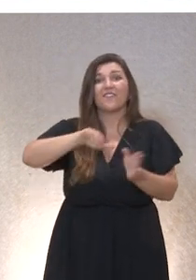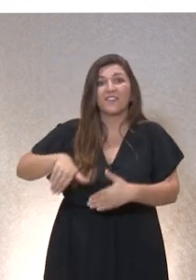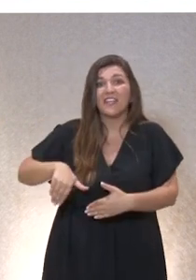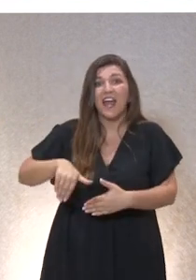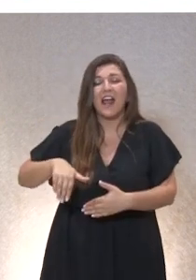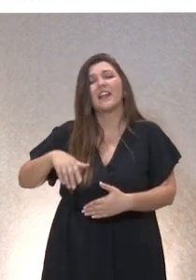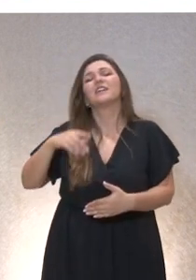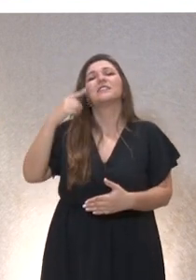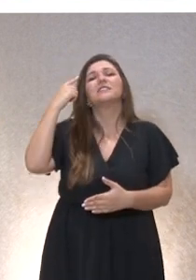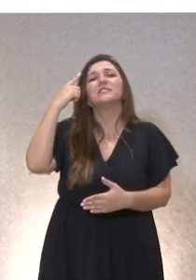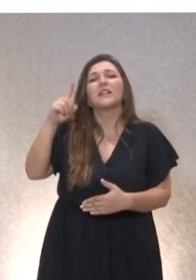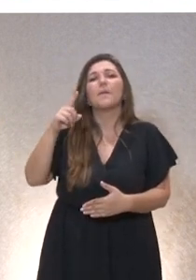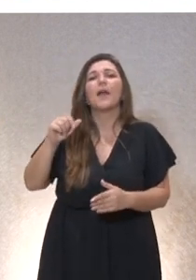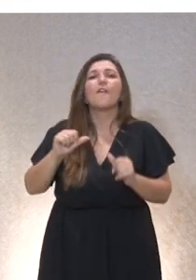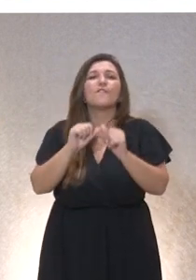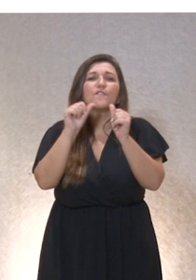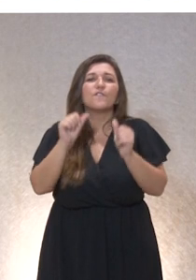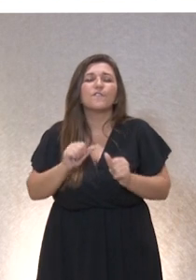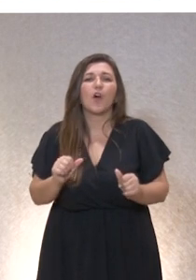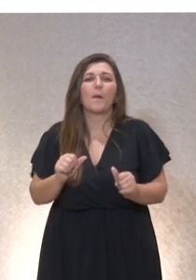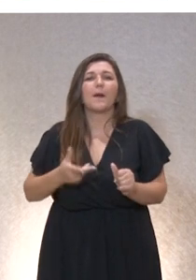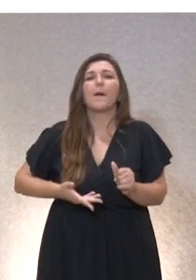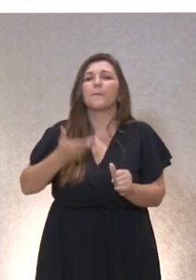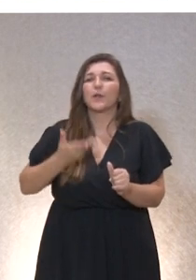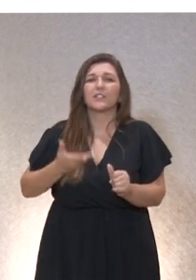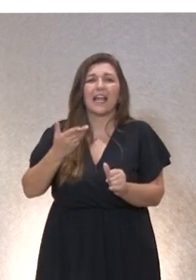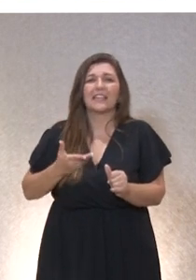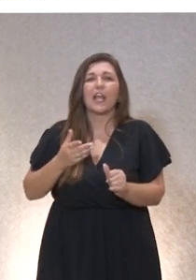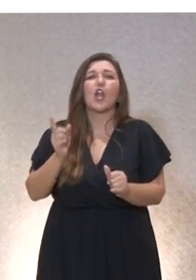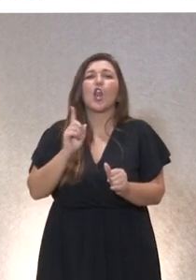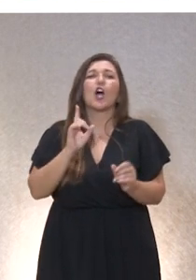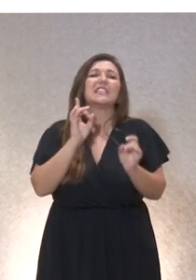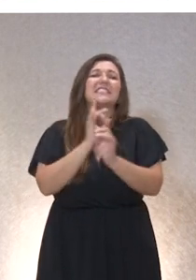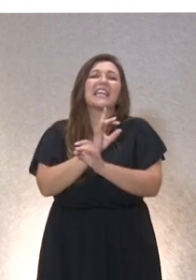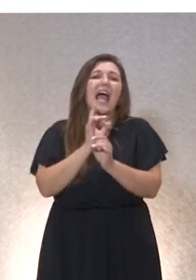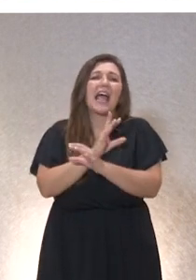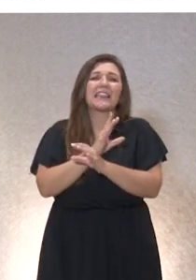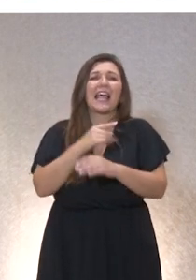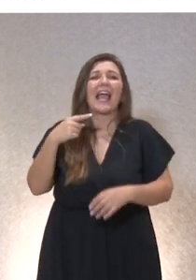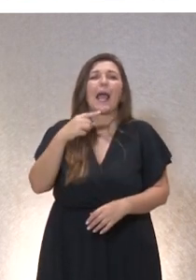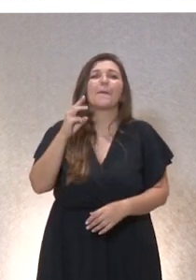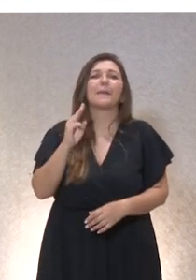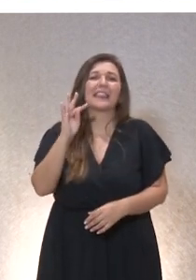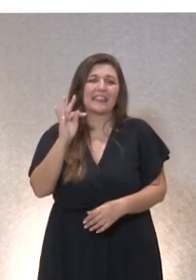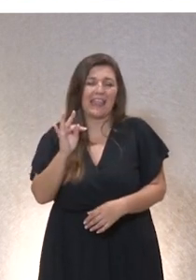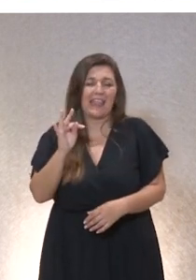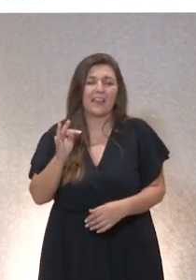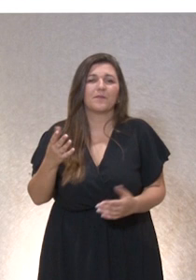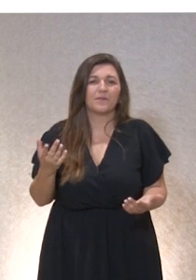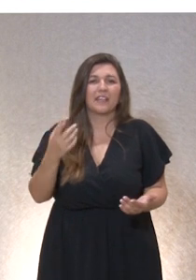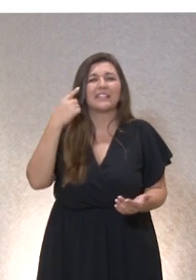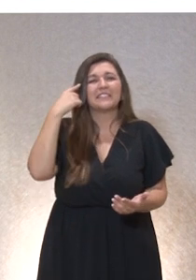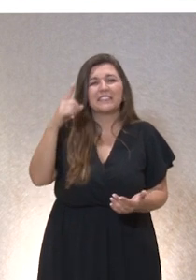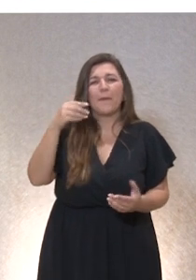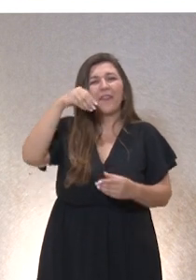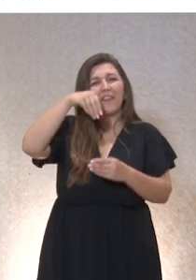generatividad como el elemento fundamental, no del chat GPT. ya sabéis que el chat GPT tiene un elemento generativo